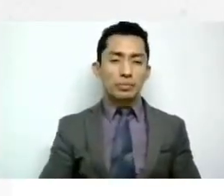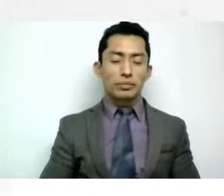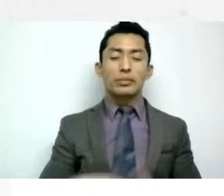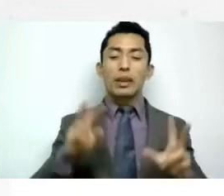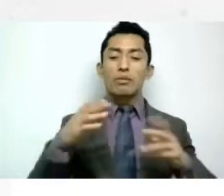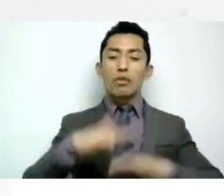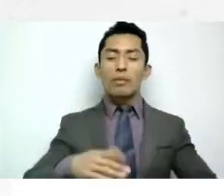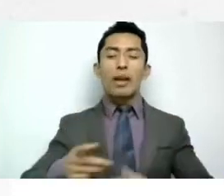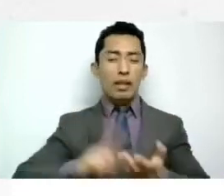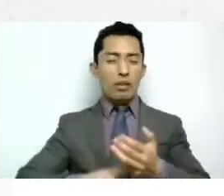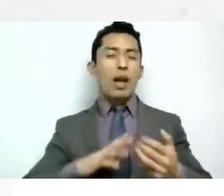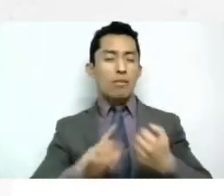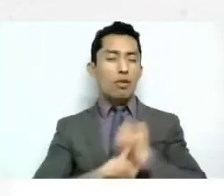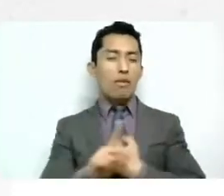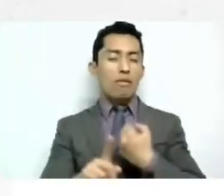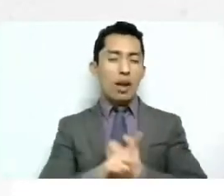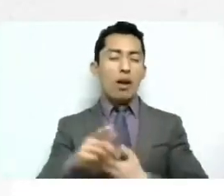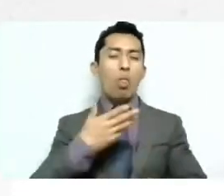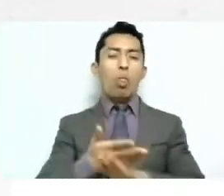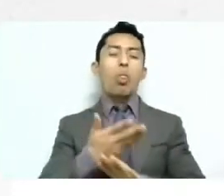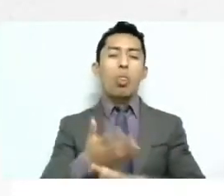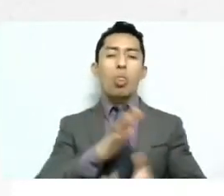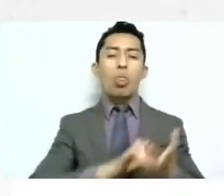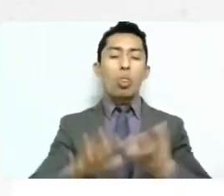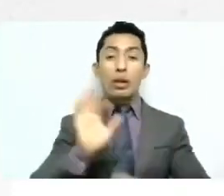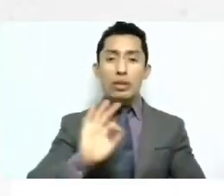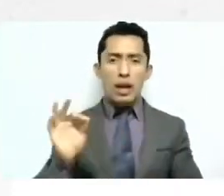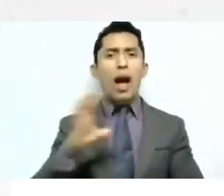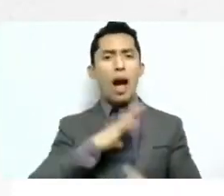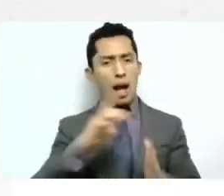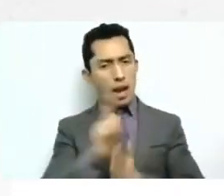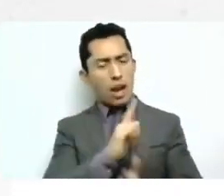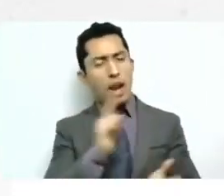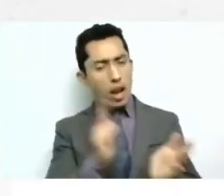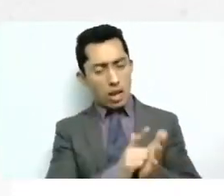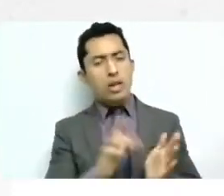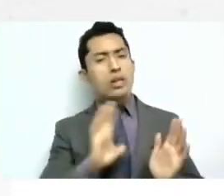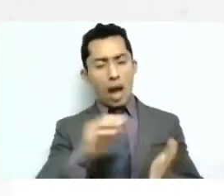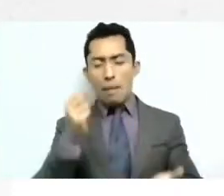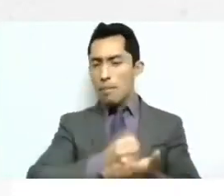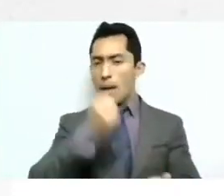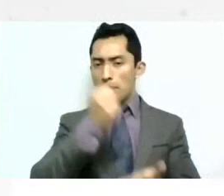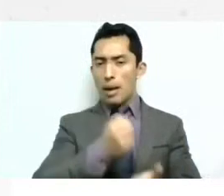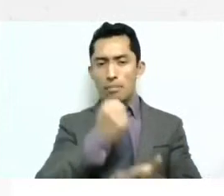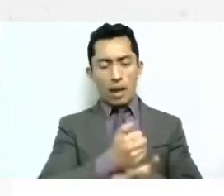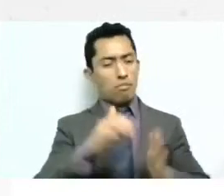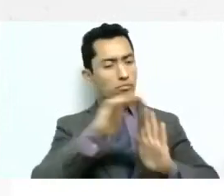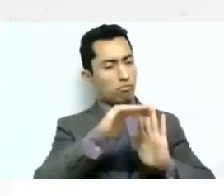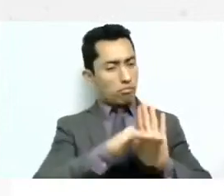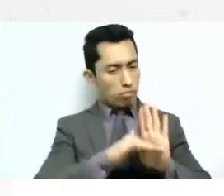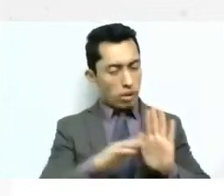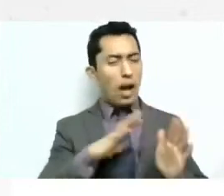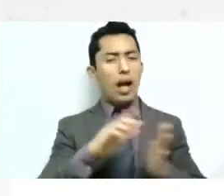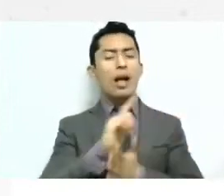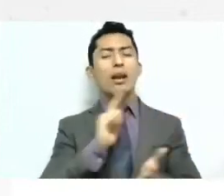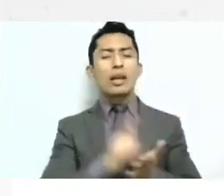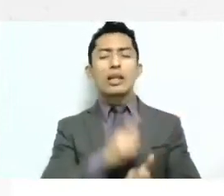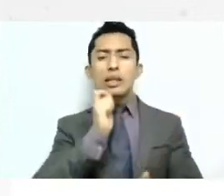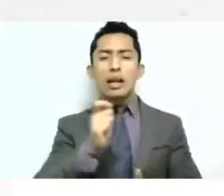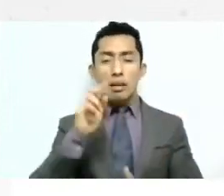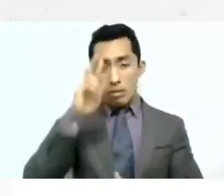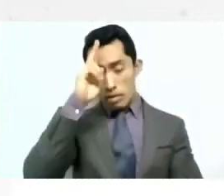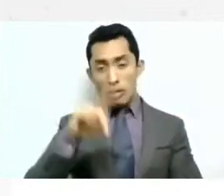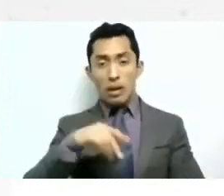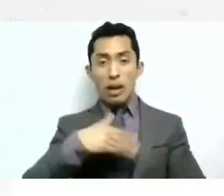de violencia de familias dicen si ya hay tanta legislación en la cual se ve que la violencia hacia las